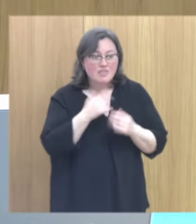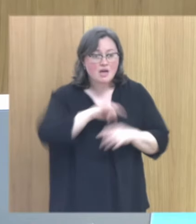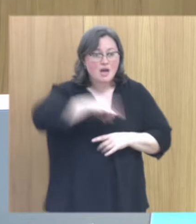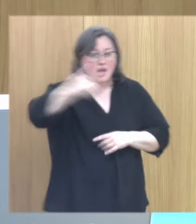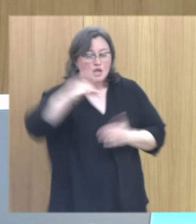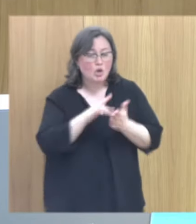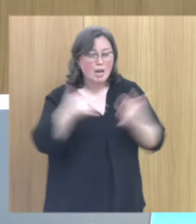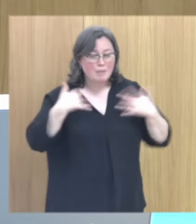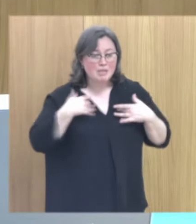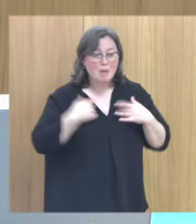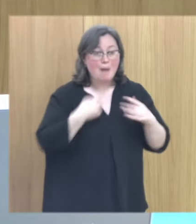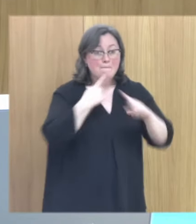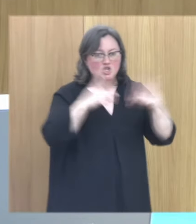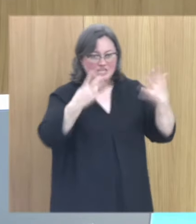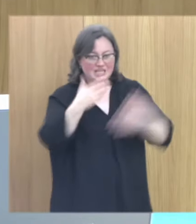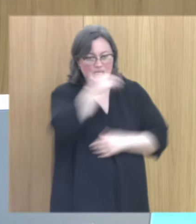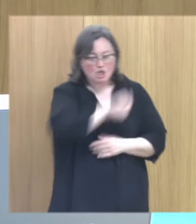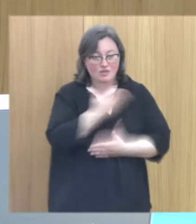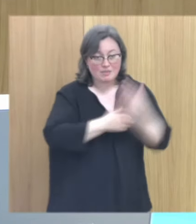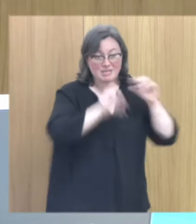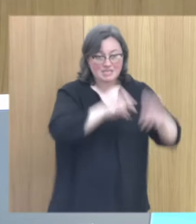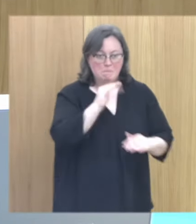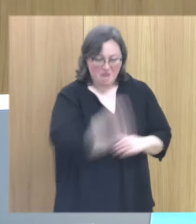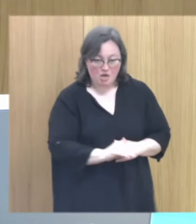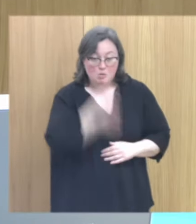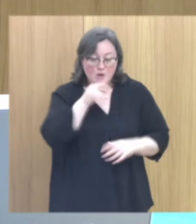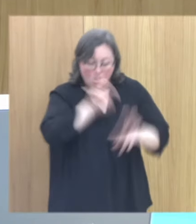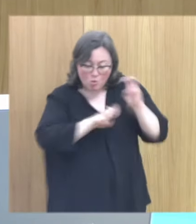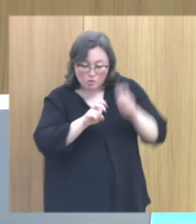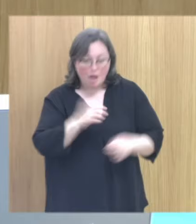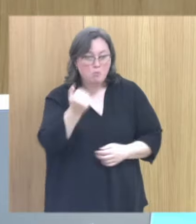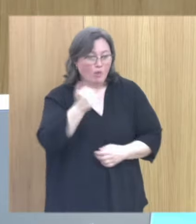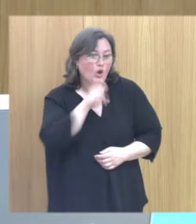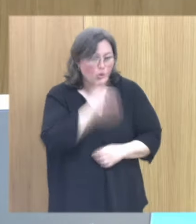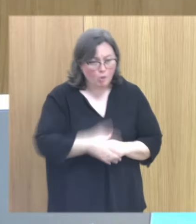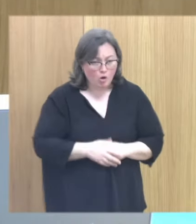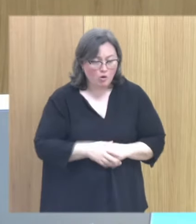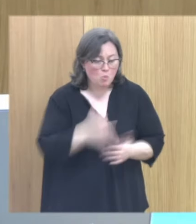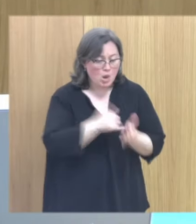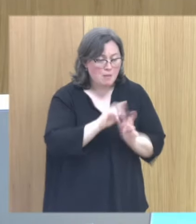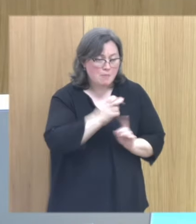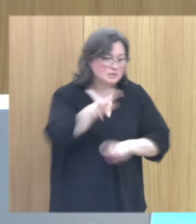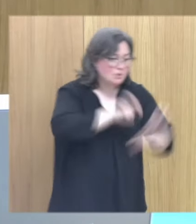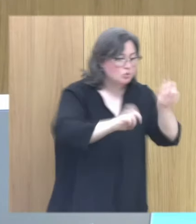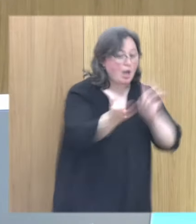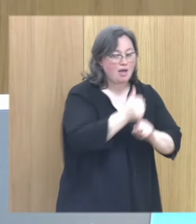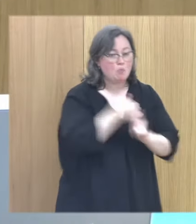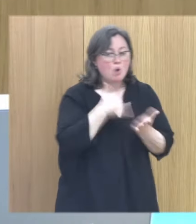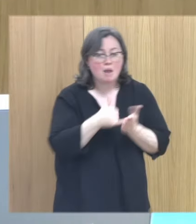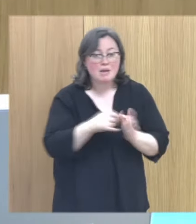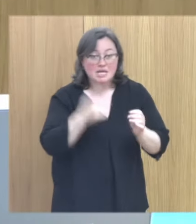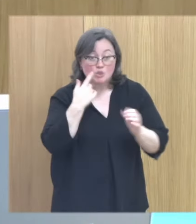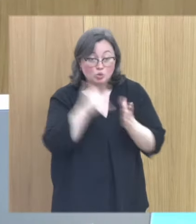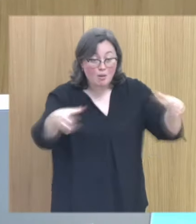posibilidades de ser víctima de abuso que un niño sin discapacidad porque si yo busco una relación de poder voy a buscar a los más vulnerables y a los más vulnerables